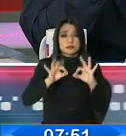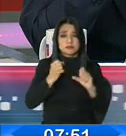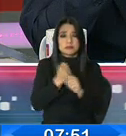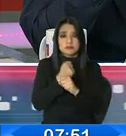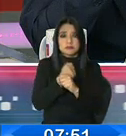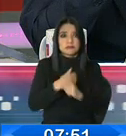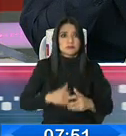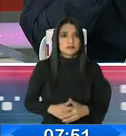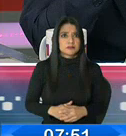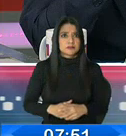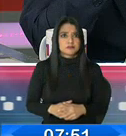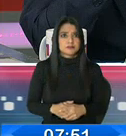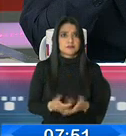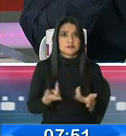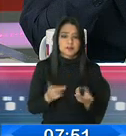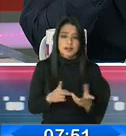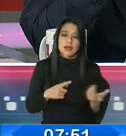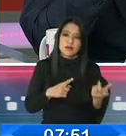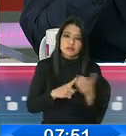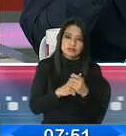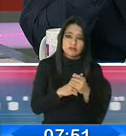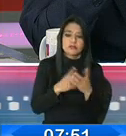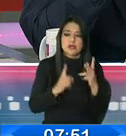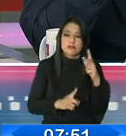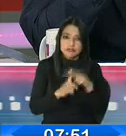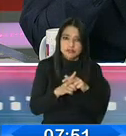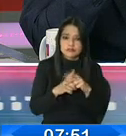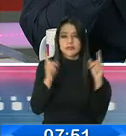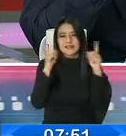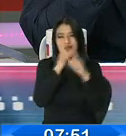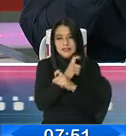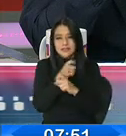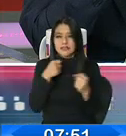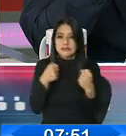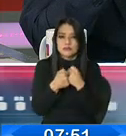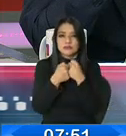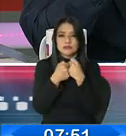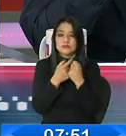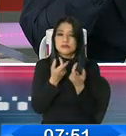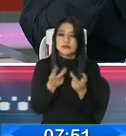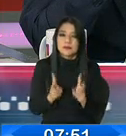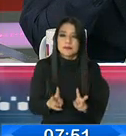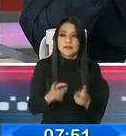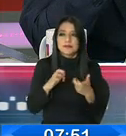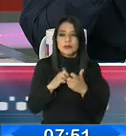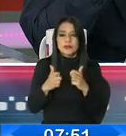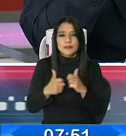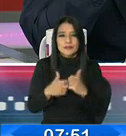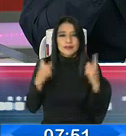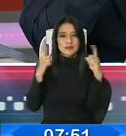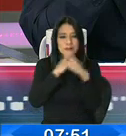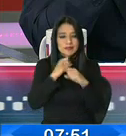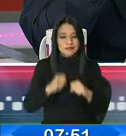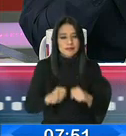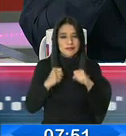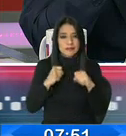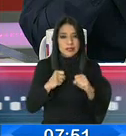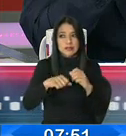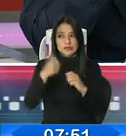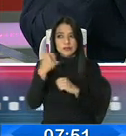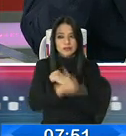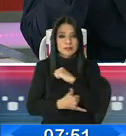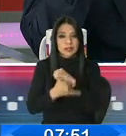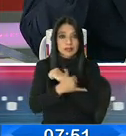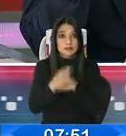favorable a pesar de las circunstancias, a pesar de las inmensas dificultades que se ha tenido en el exterior.